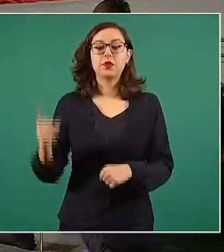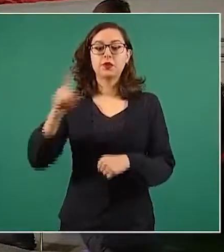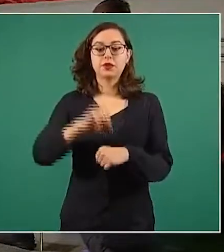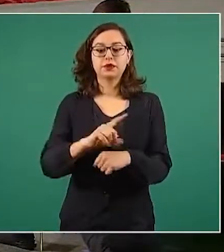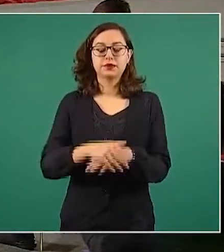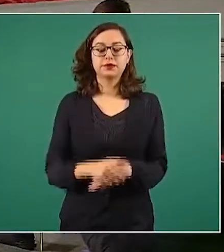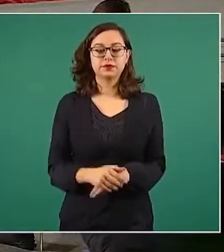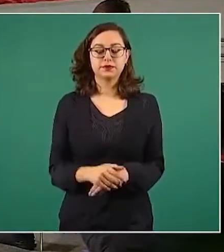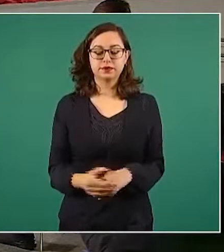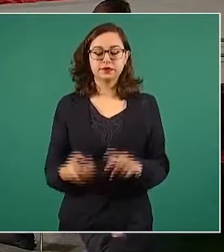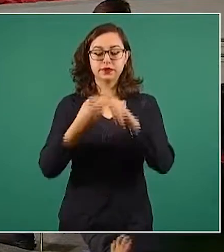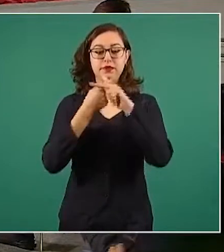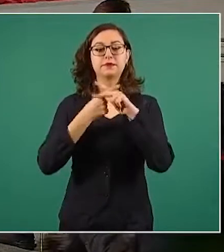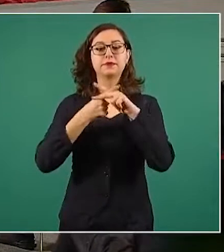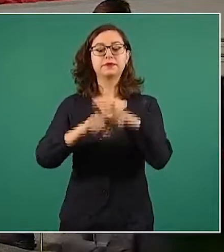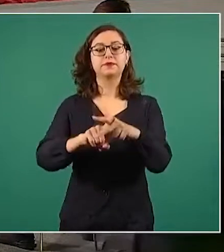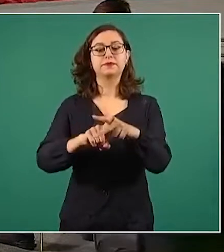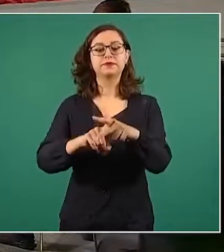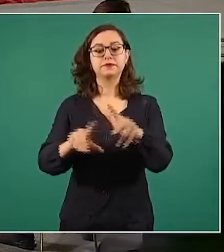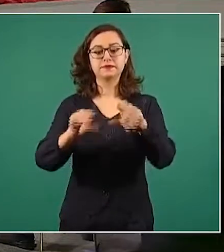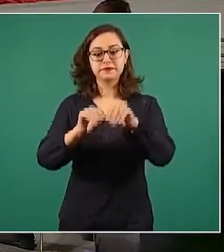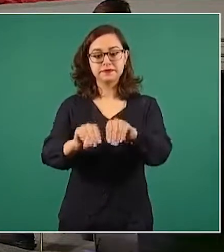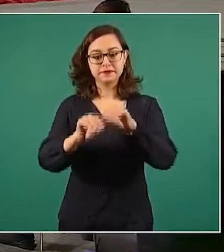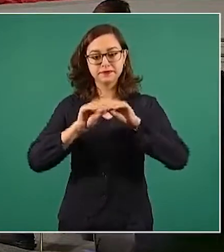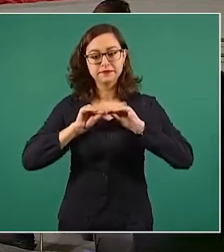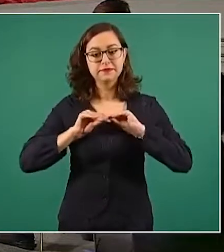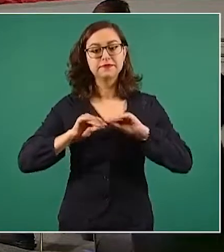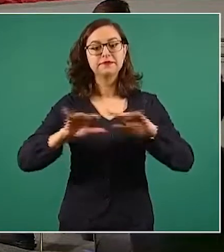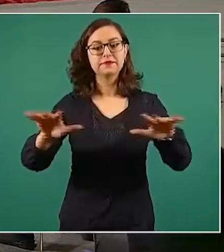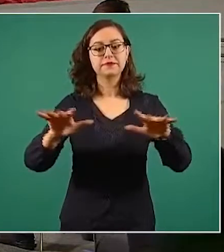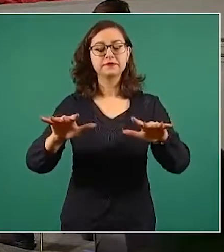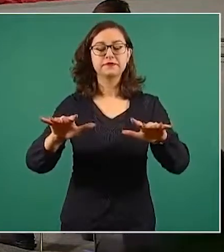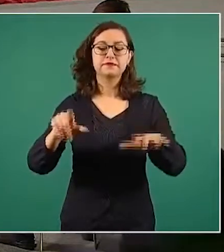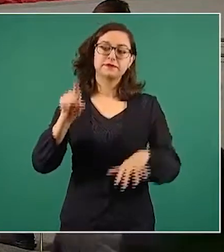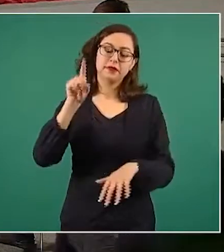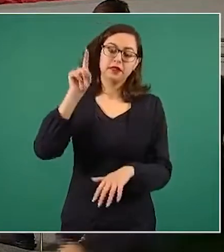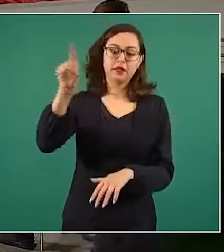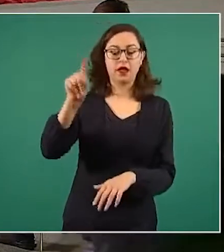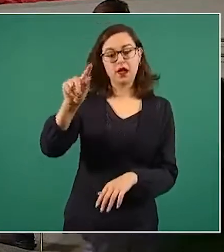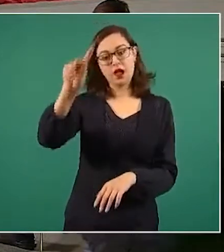al pueblo del Perú,